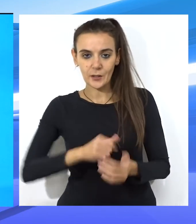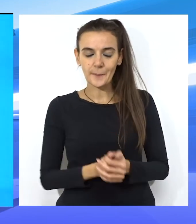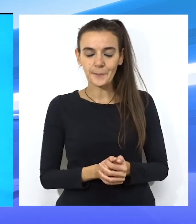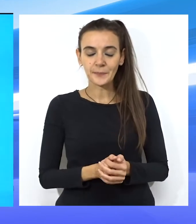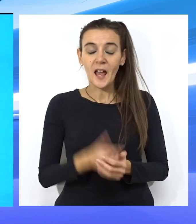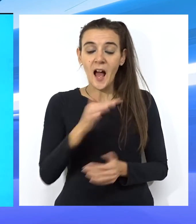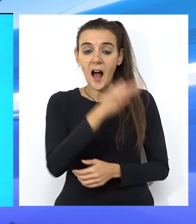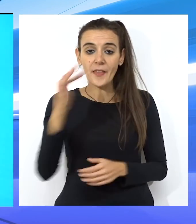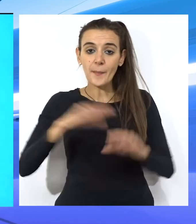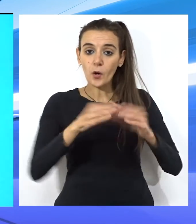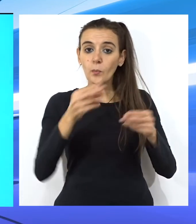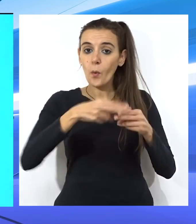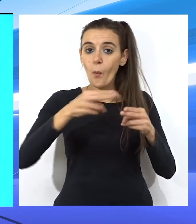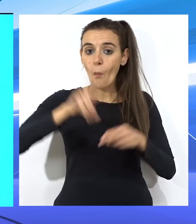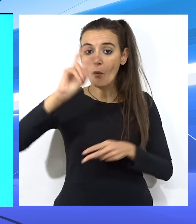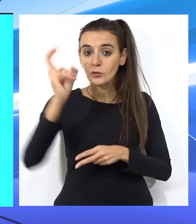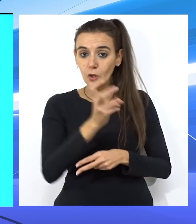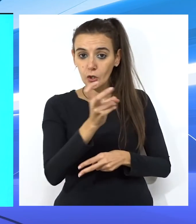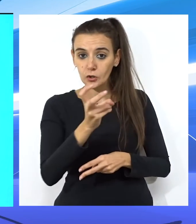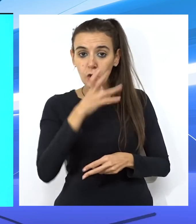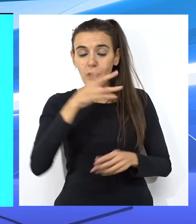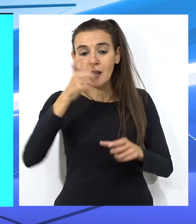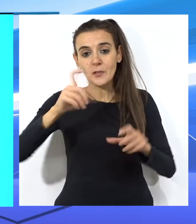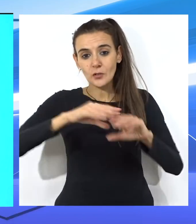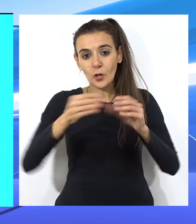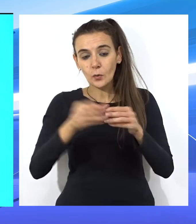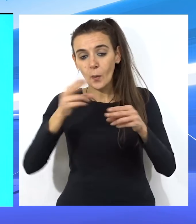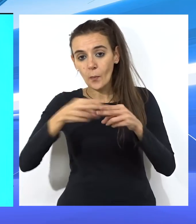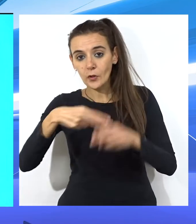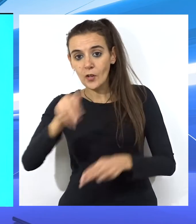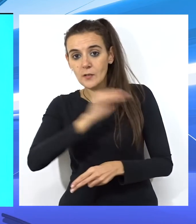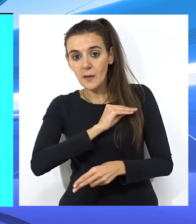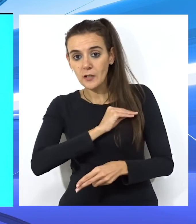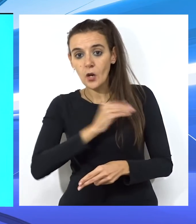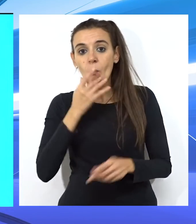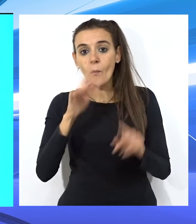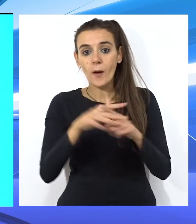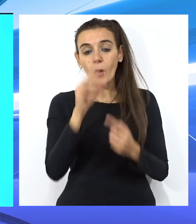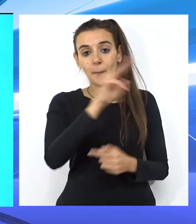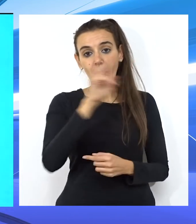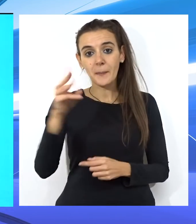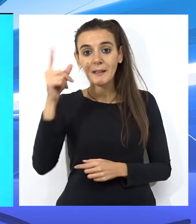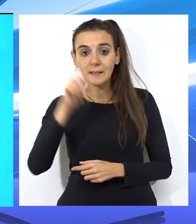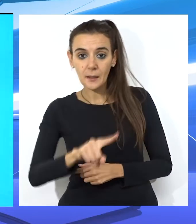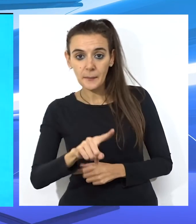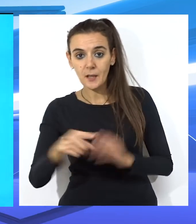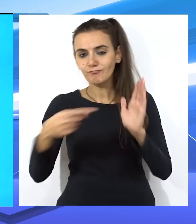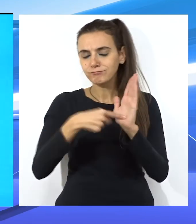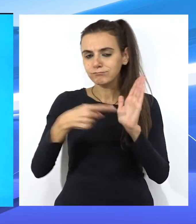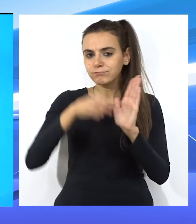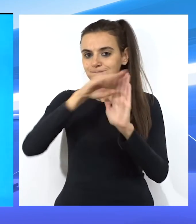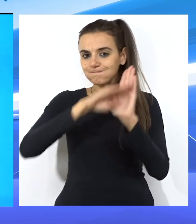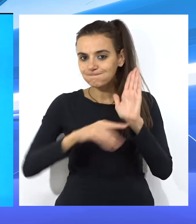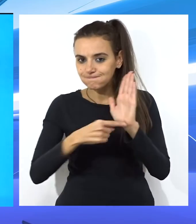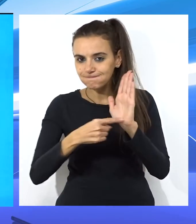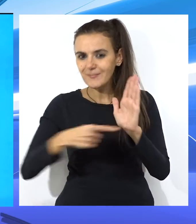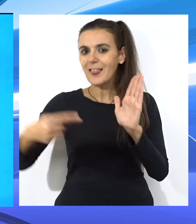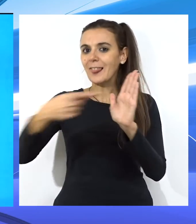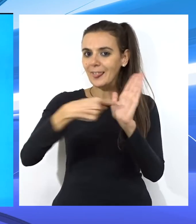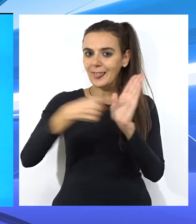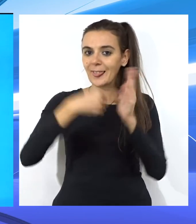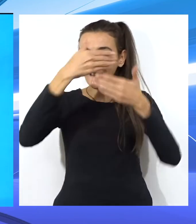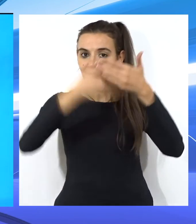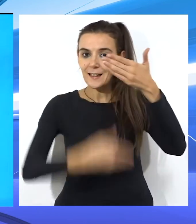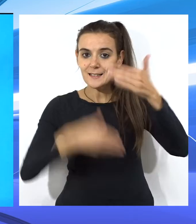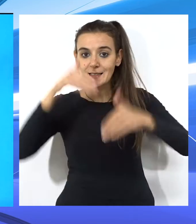no solo Vox, sino también otras formaciones del espectro político español, como son el Partido Popular, declaración expresa de inexistencia en las